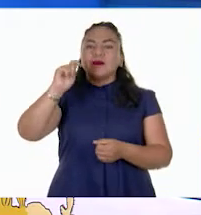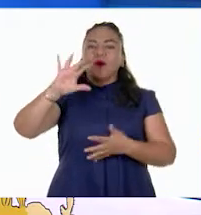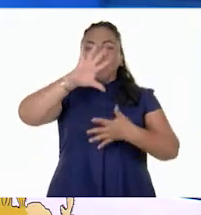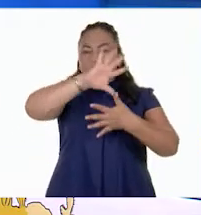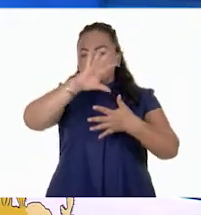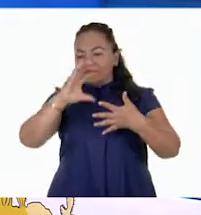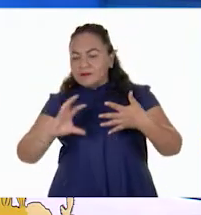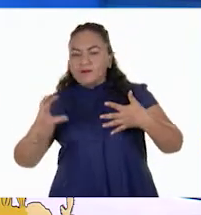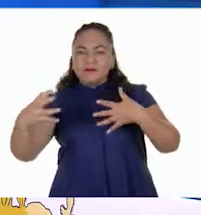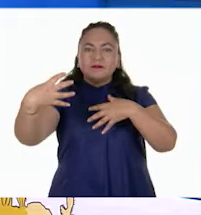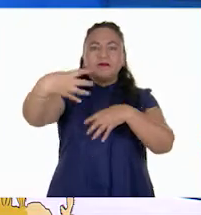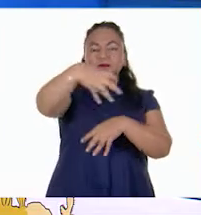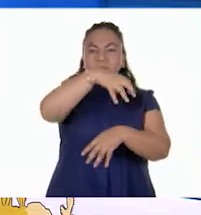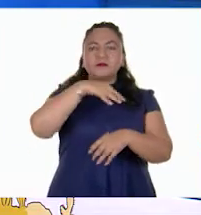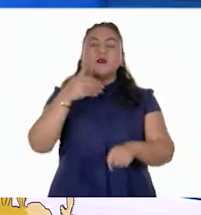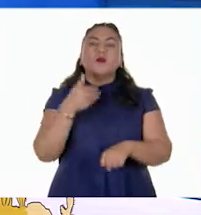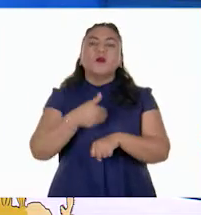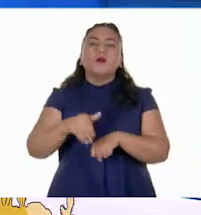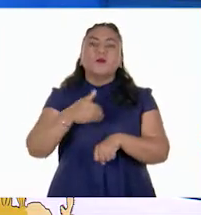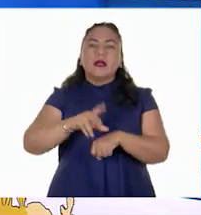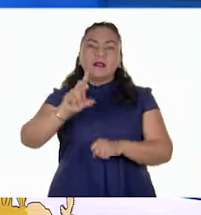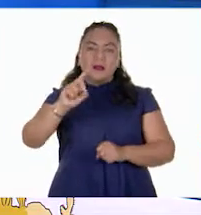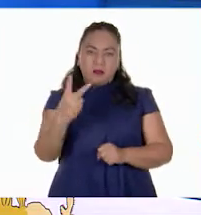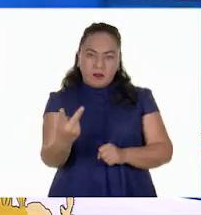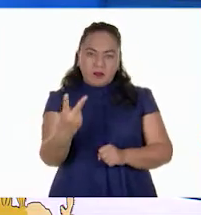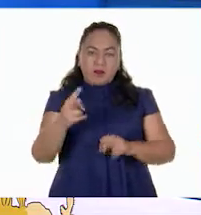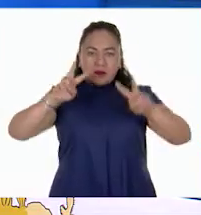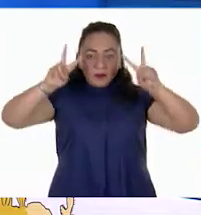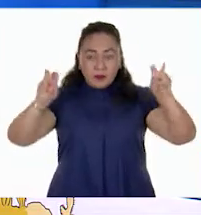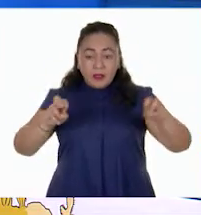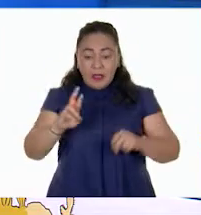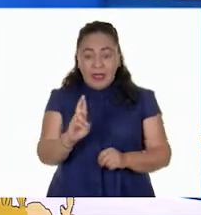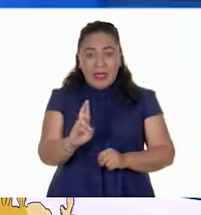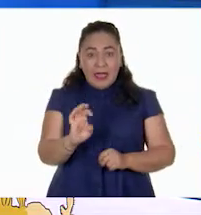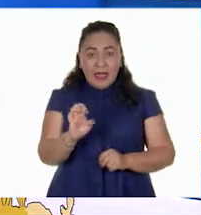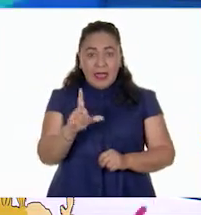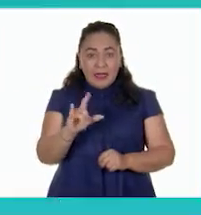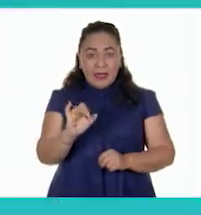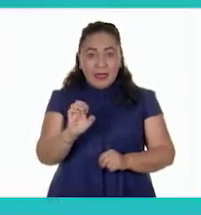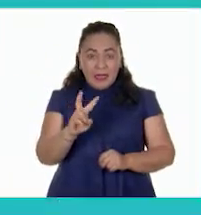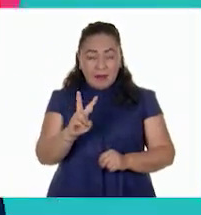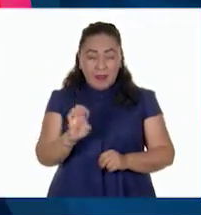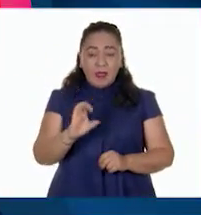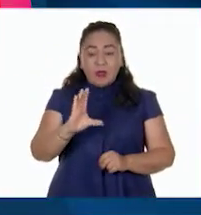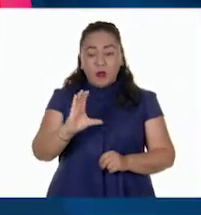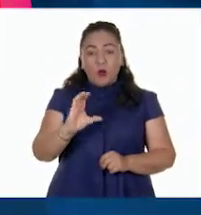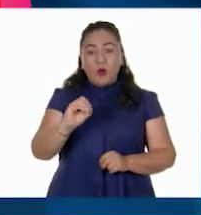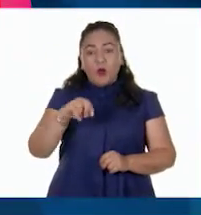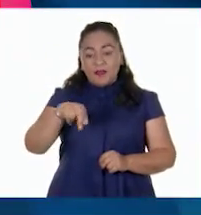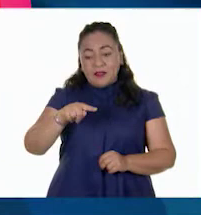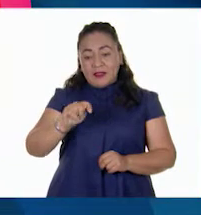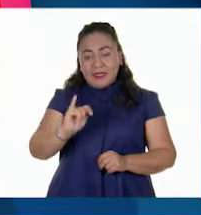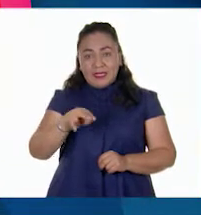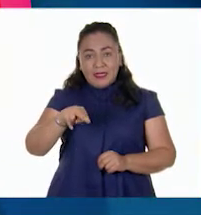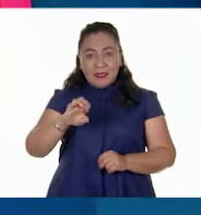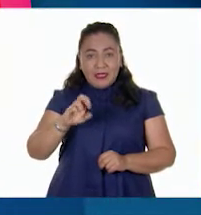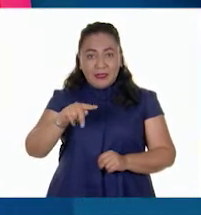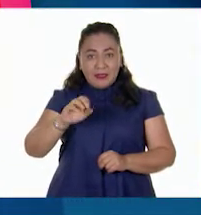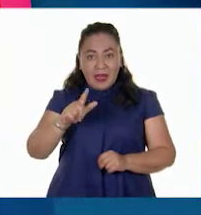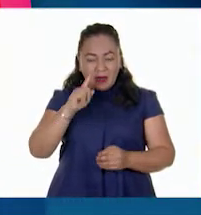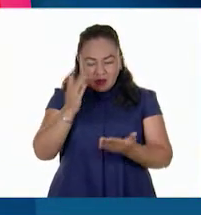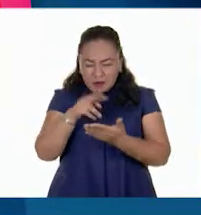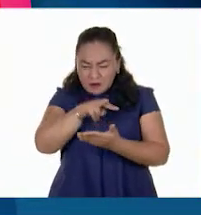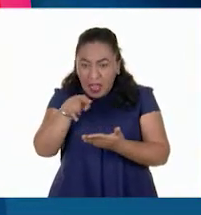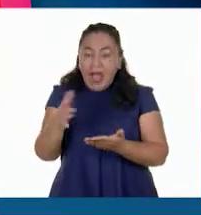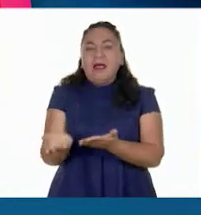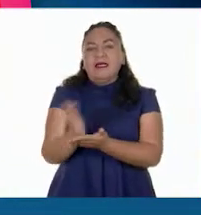que está en la página 32, titulado Relieve Continental y Oceánico de Europa. Es cierto. Se ve mejor.